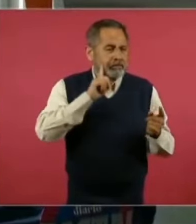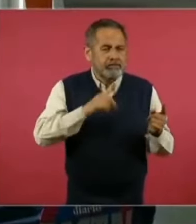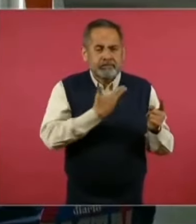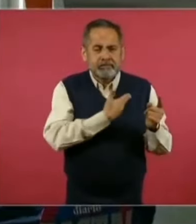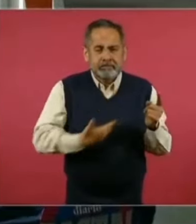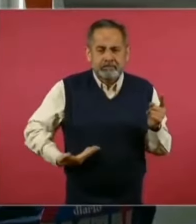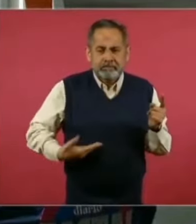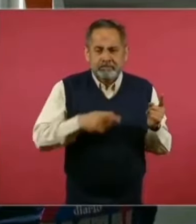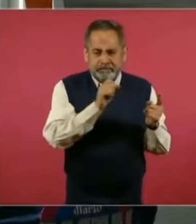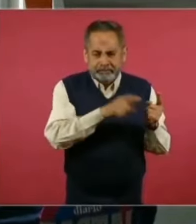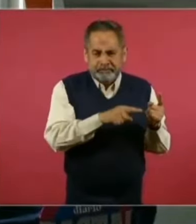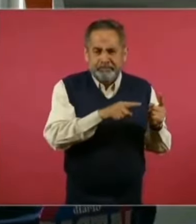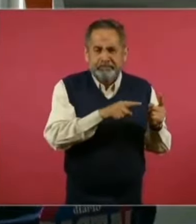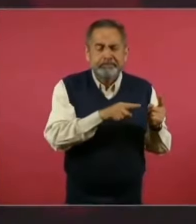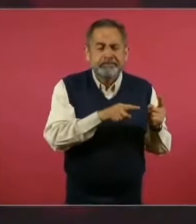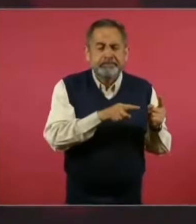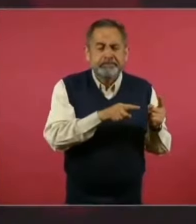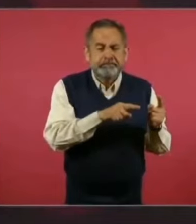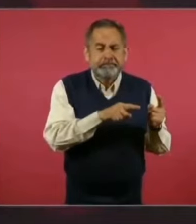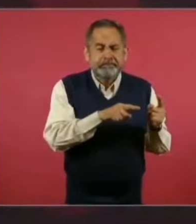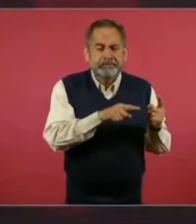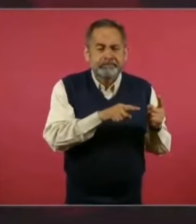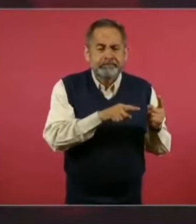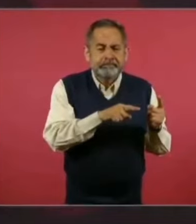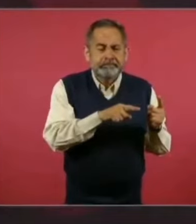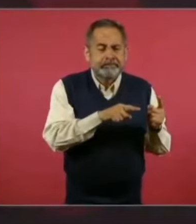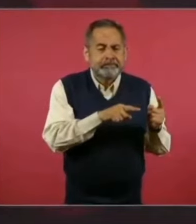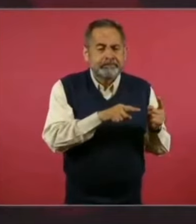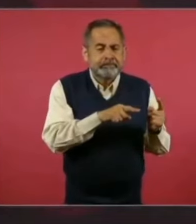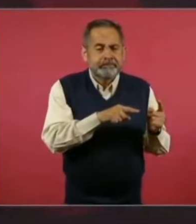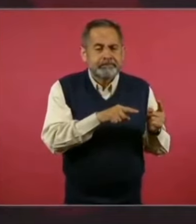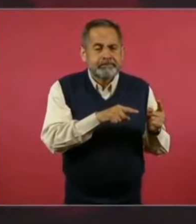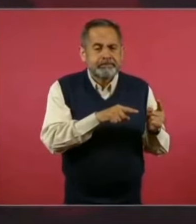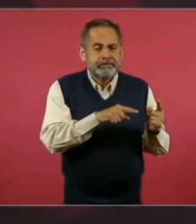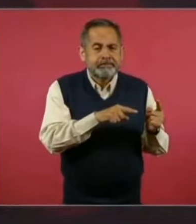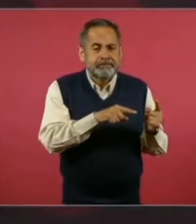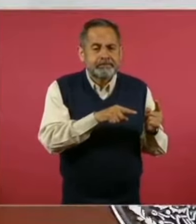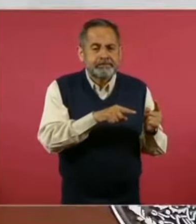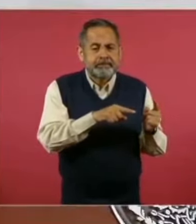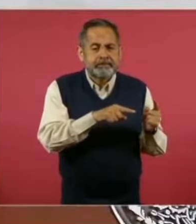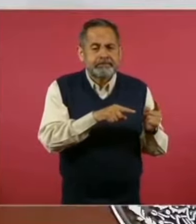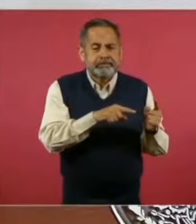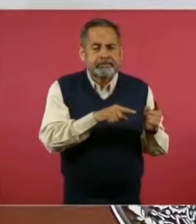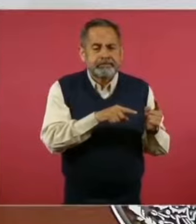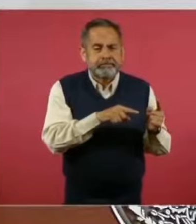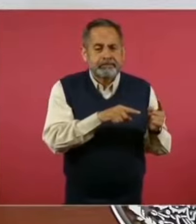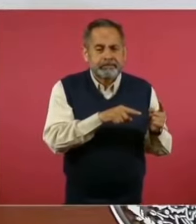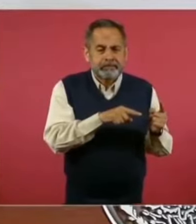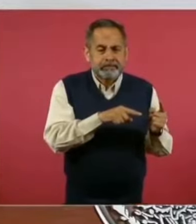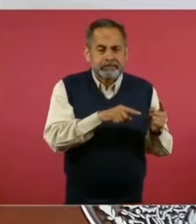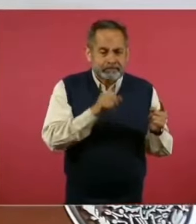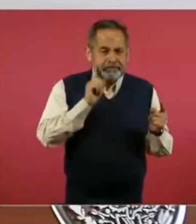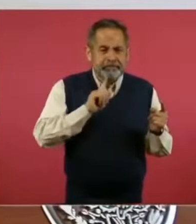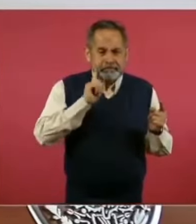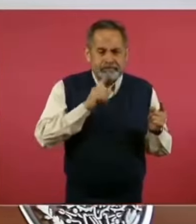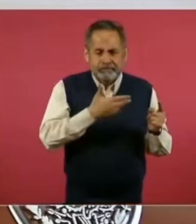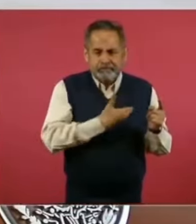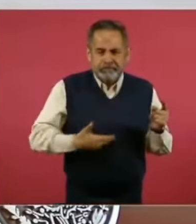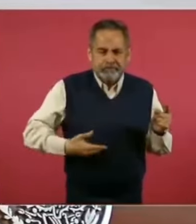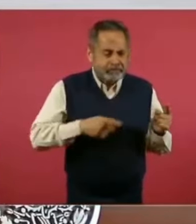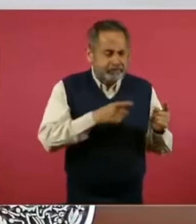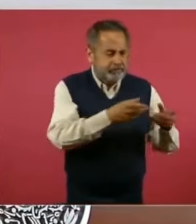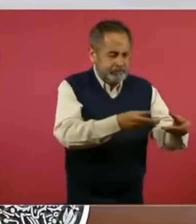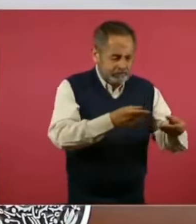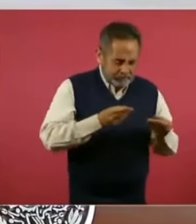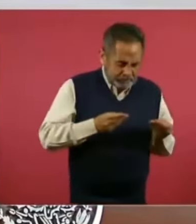un recurso que no le